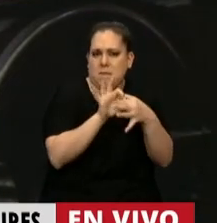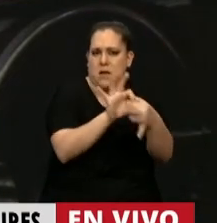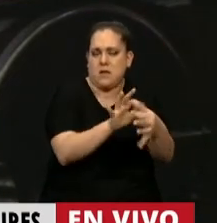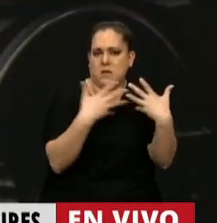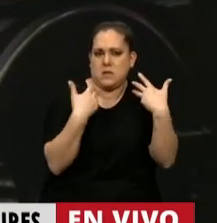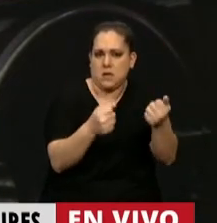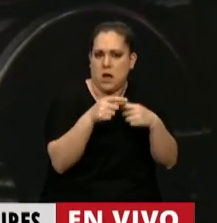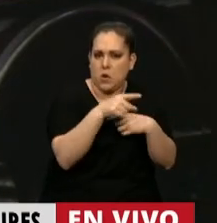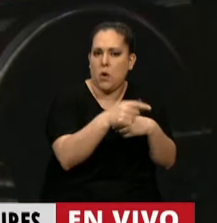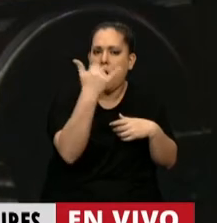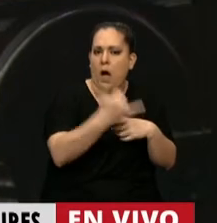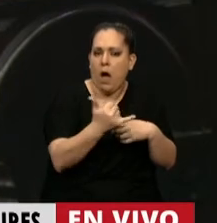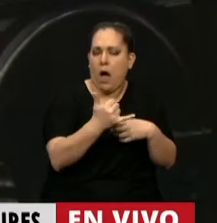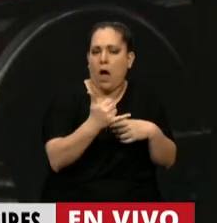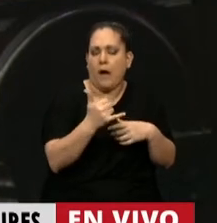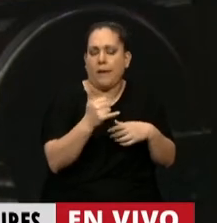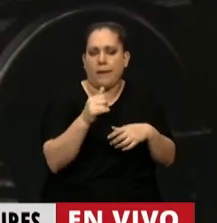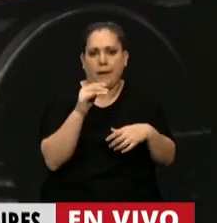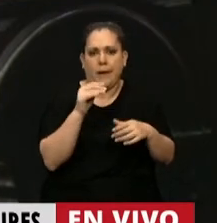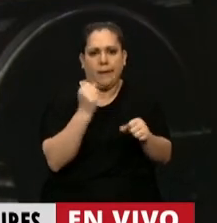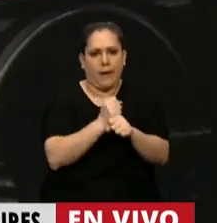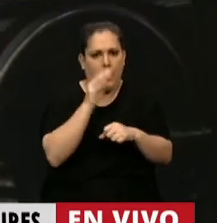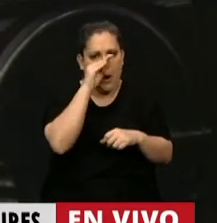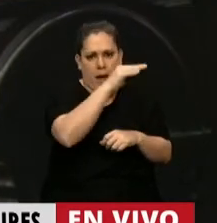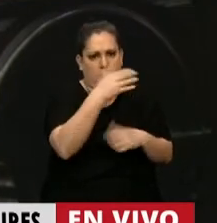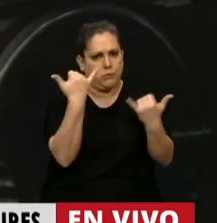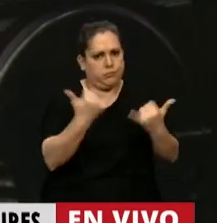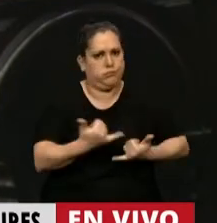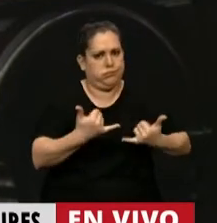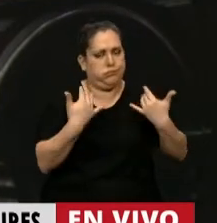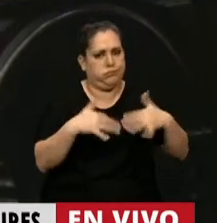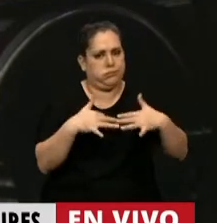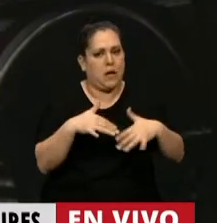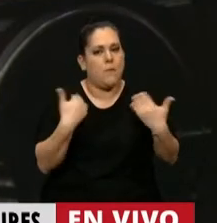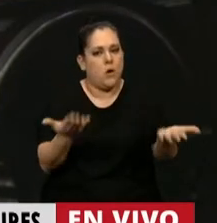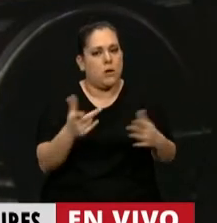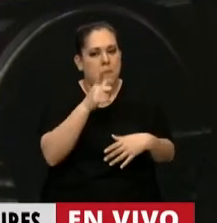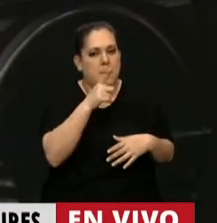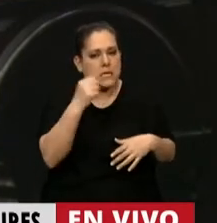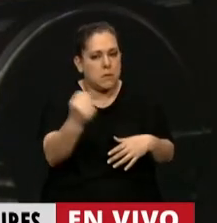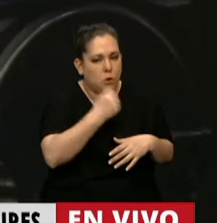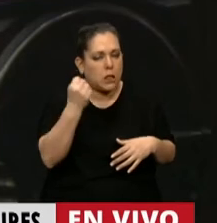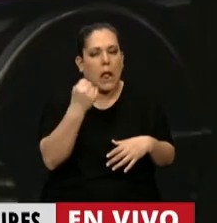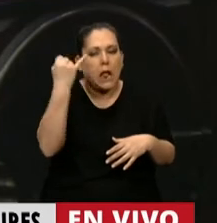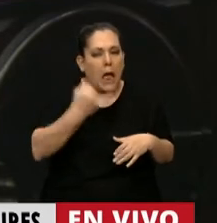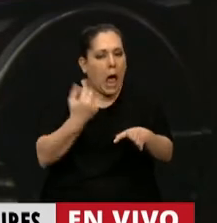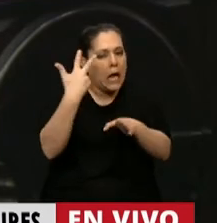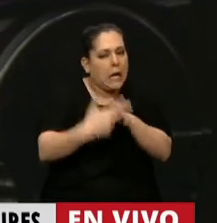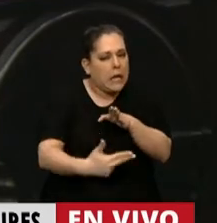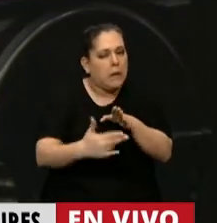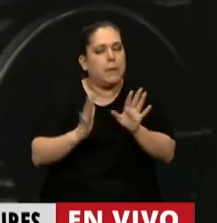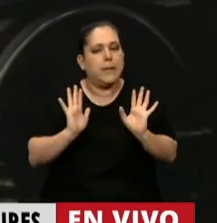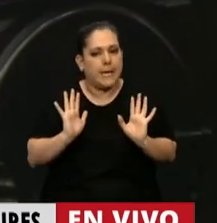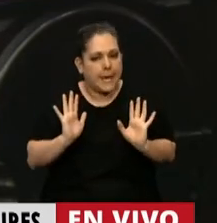reina la precarización laboral. Y esto me parece importante, por eso quiero señalar algunos límites que por